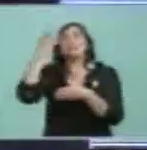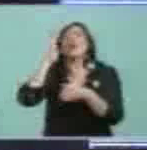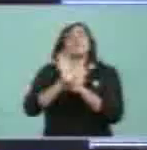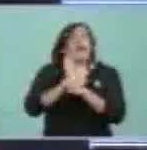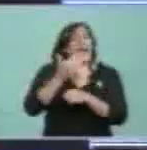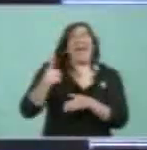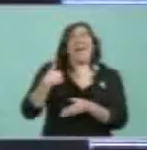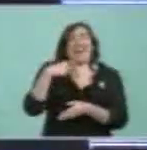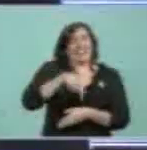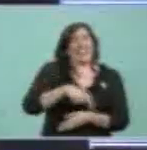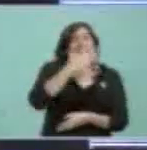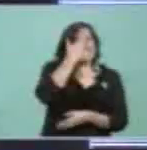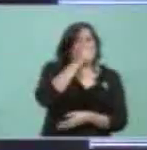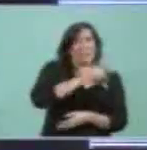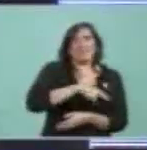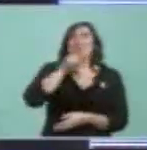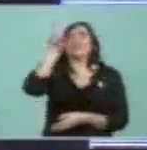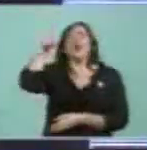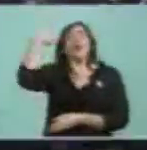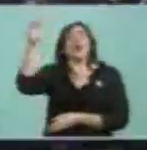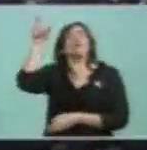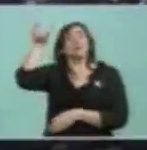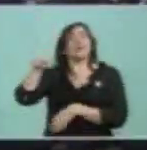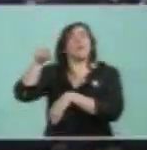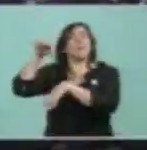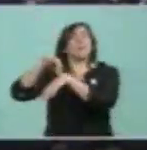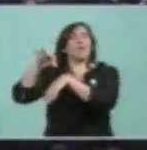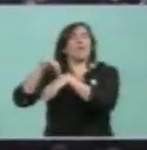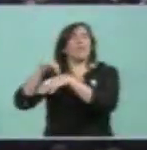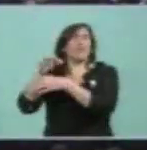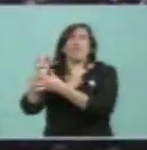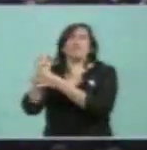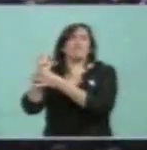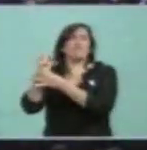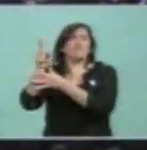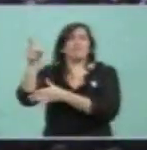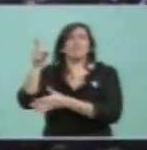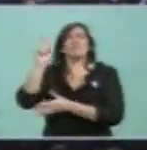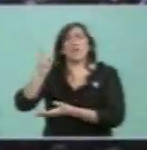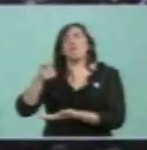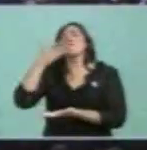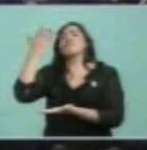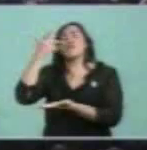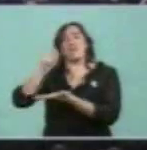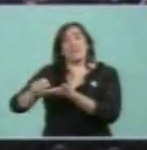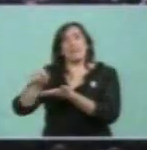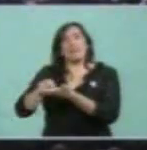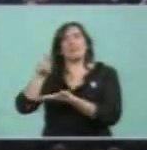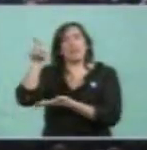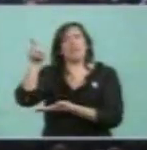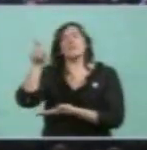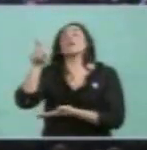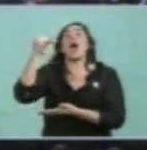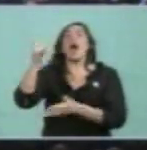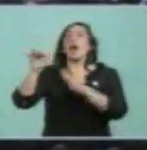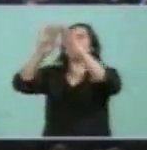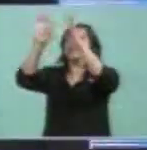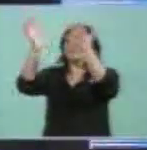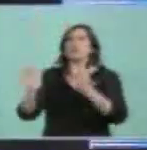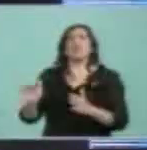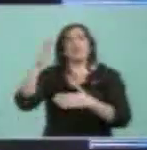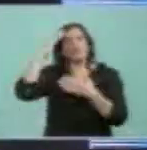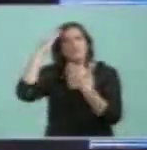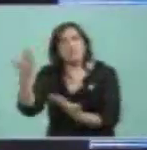Martín de los Angoleños, el médico y poeta que murió en 1979, había un monumento